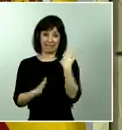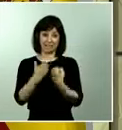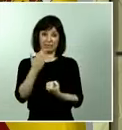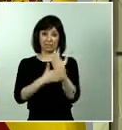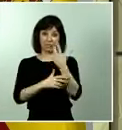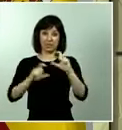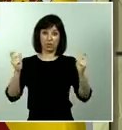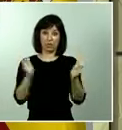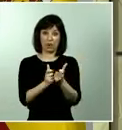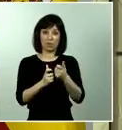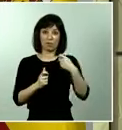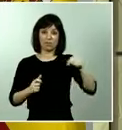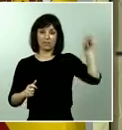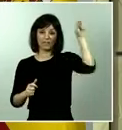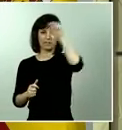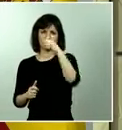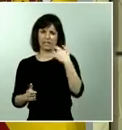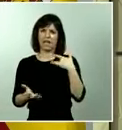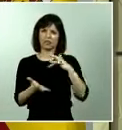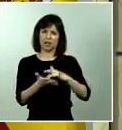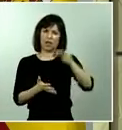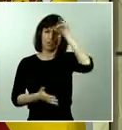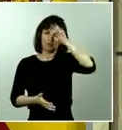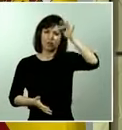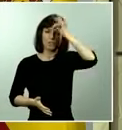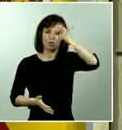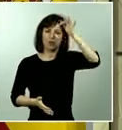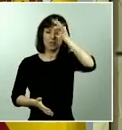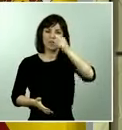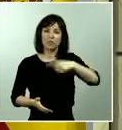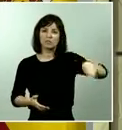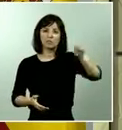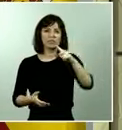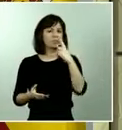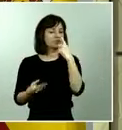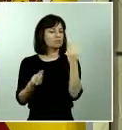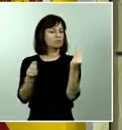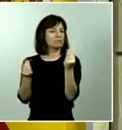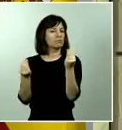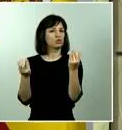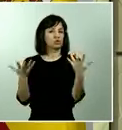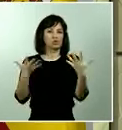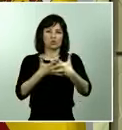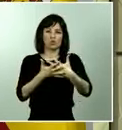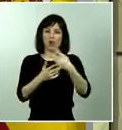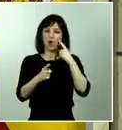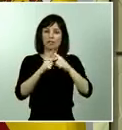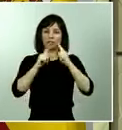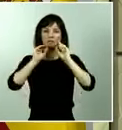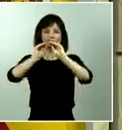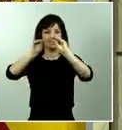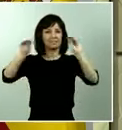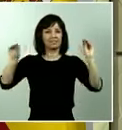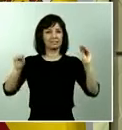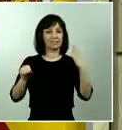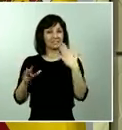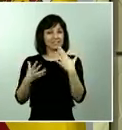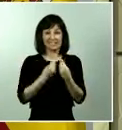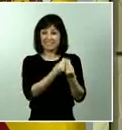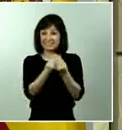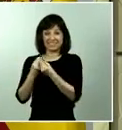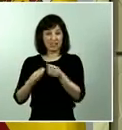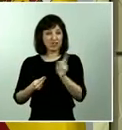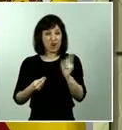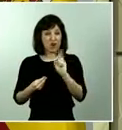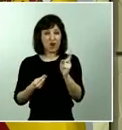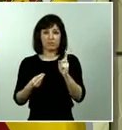celebrado durante varios domingos es muy importante precisamente por eso, para visualizar que si no estamos todos juntos, si no estamos todos unidos,